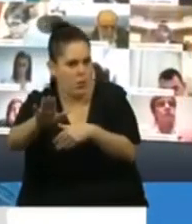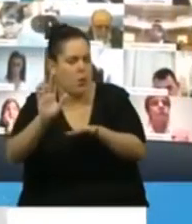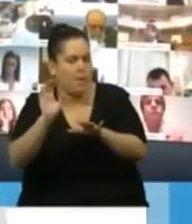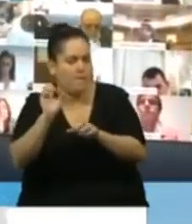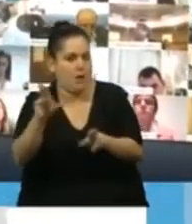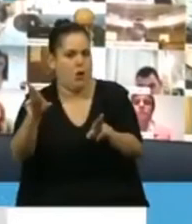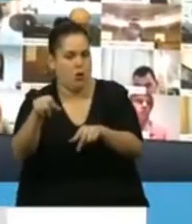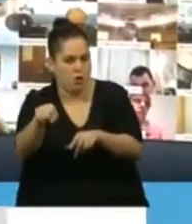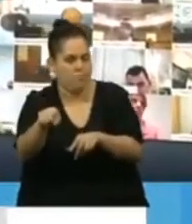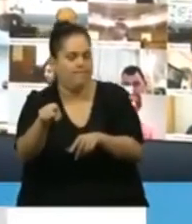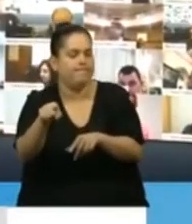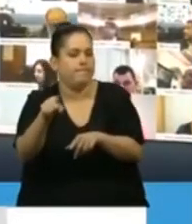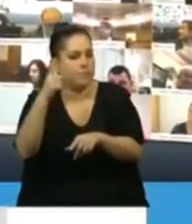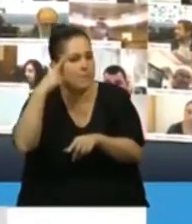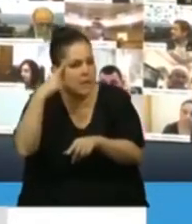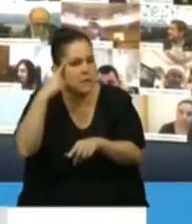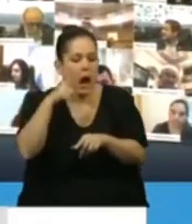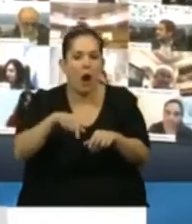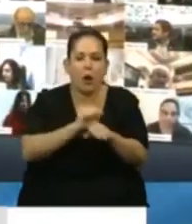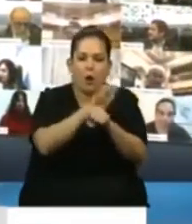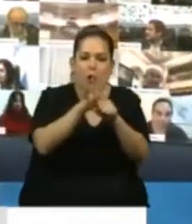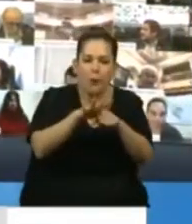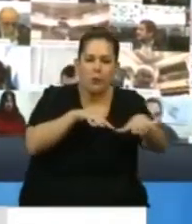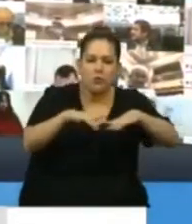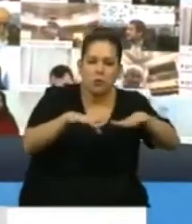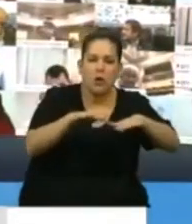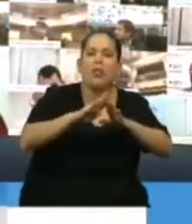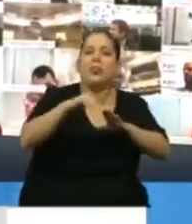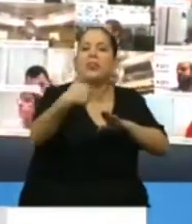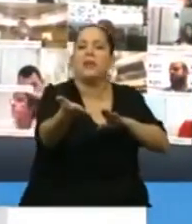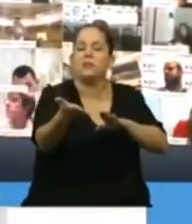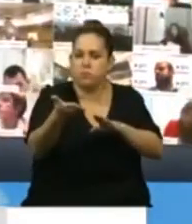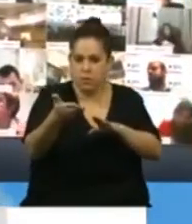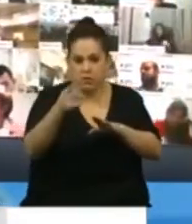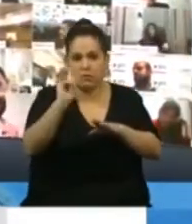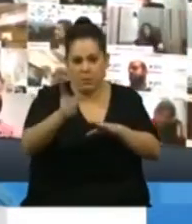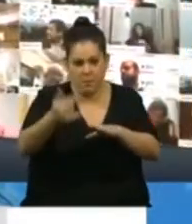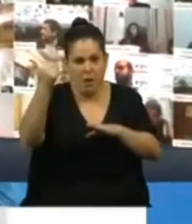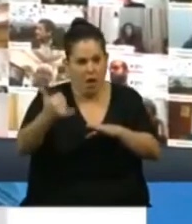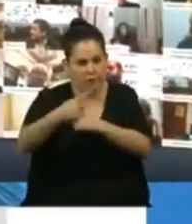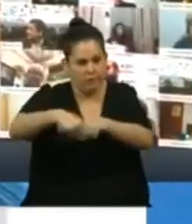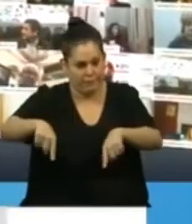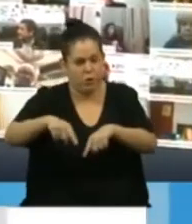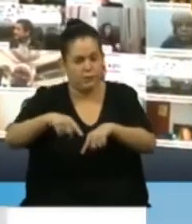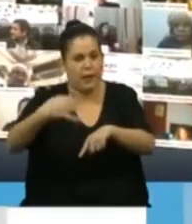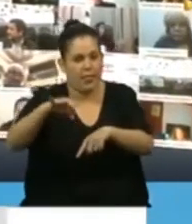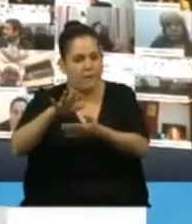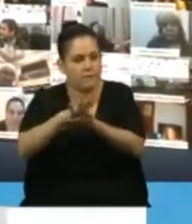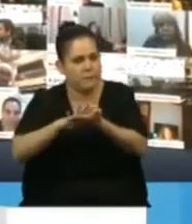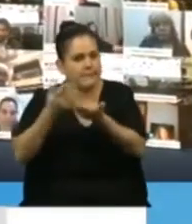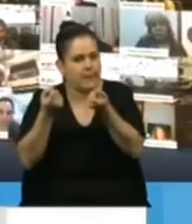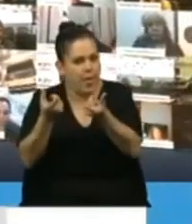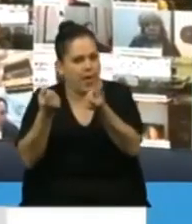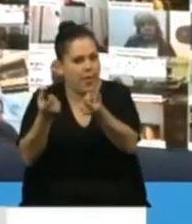pensando hacia adelante y en el día después de la pandemia, evidentemente nos va a dejar muchas marcas, necesitamos un Estado más